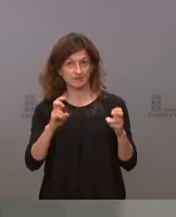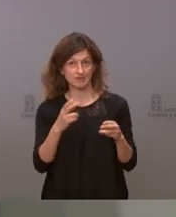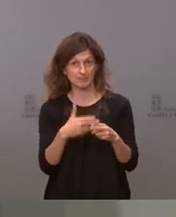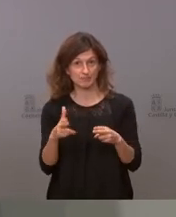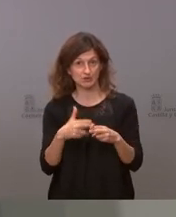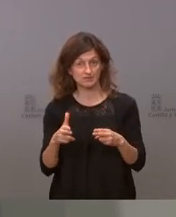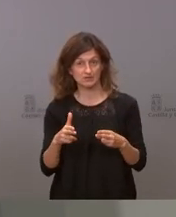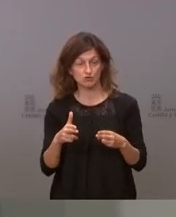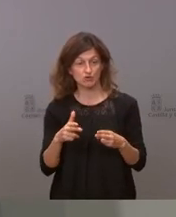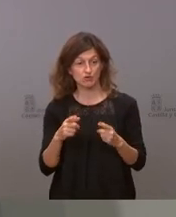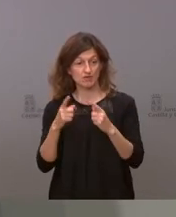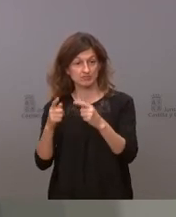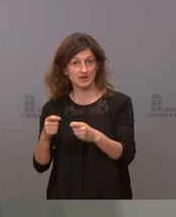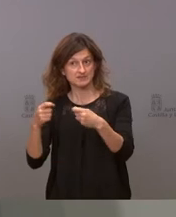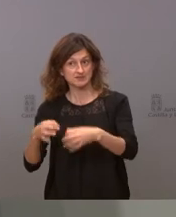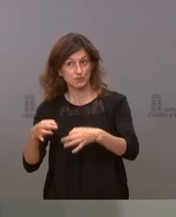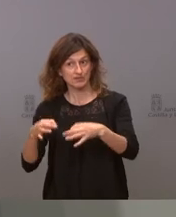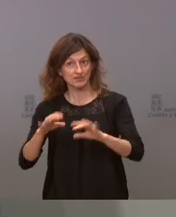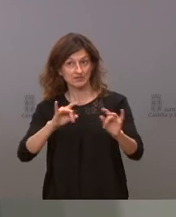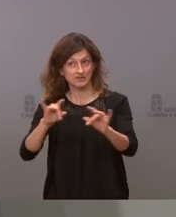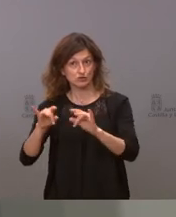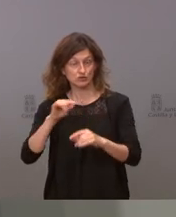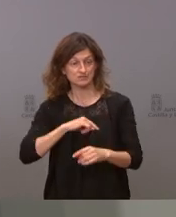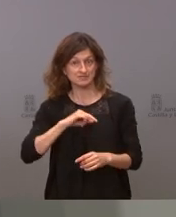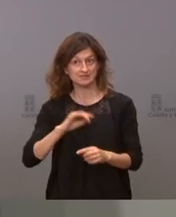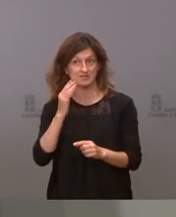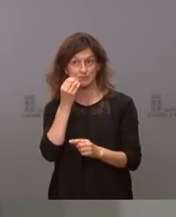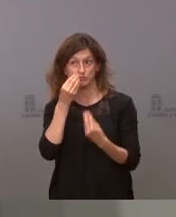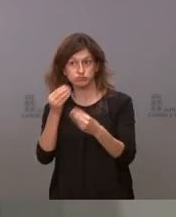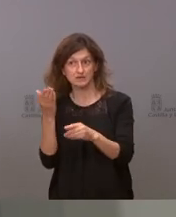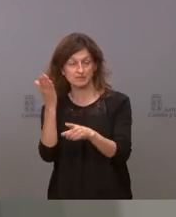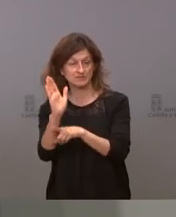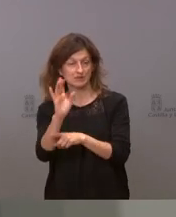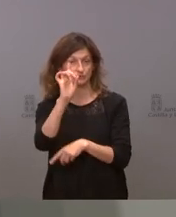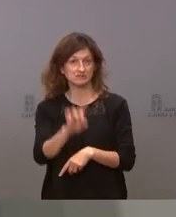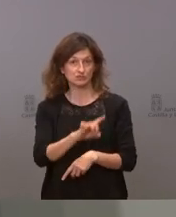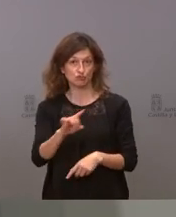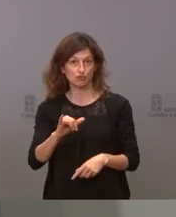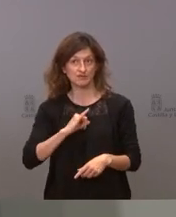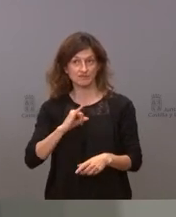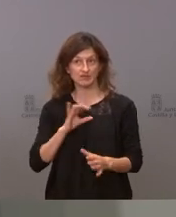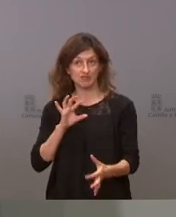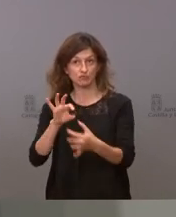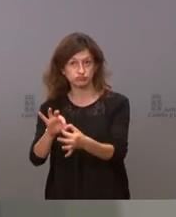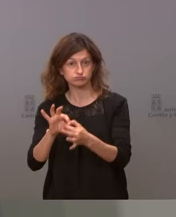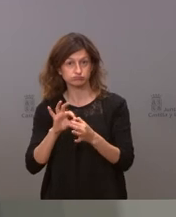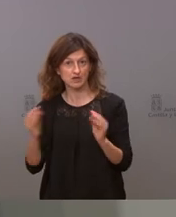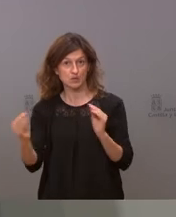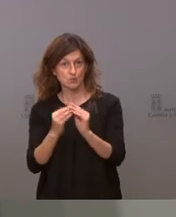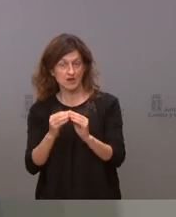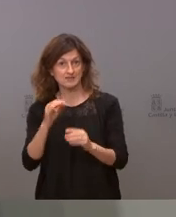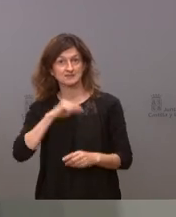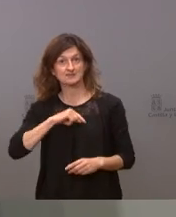asegura que los territorios se sienten representados se sienten identificados por la política y se sienten